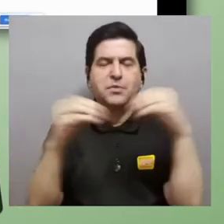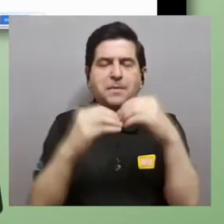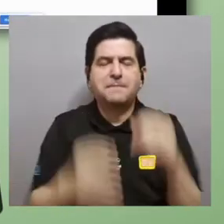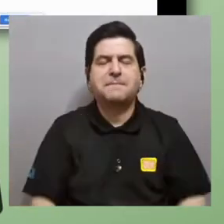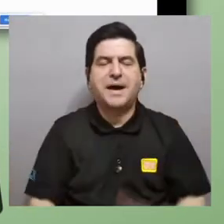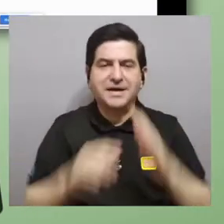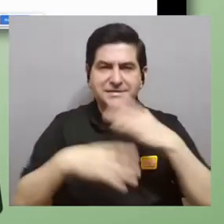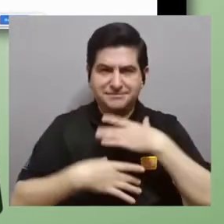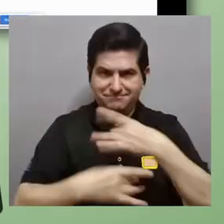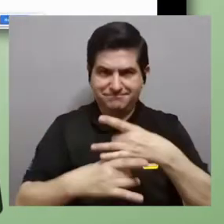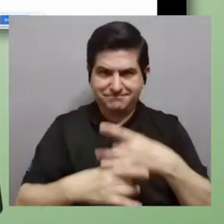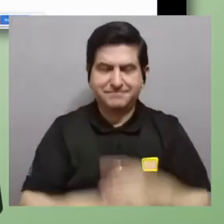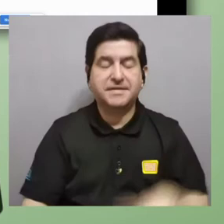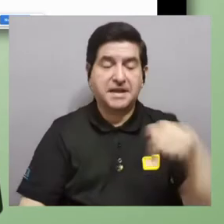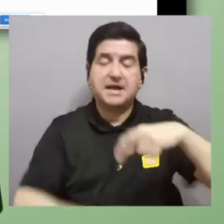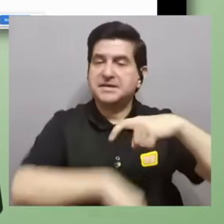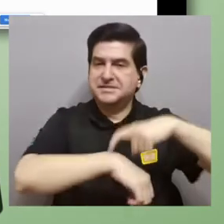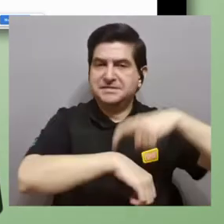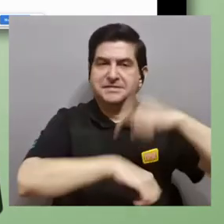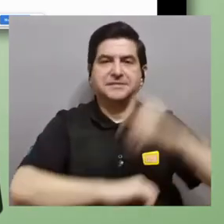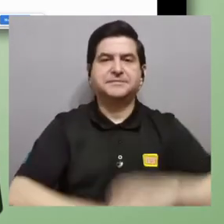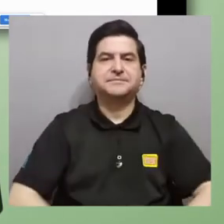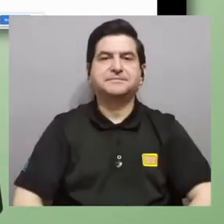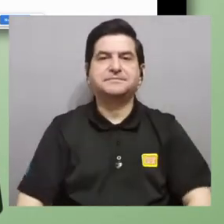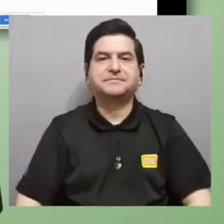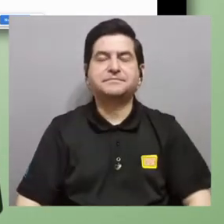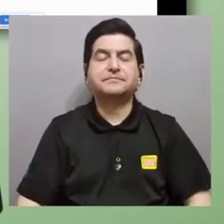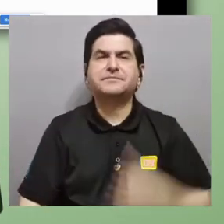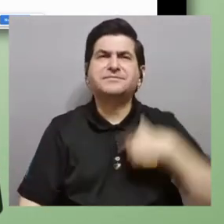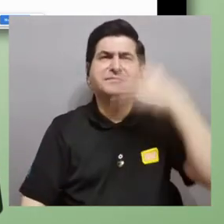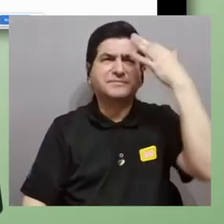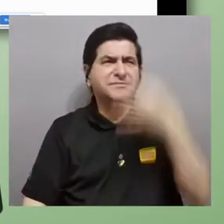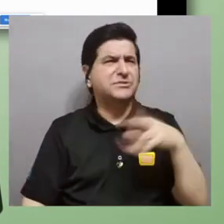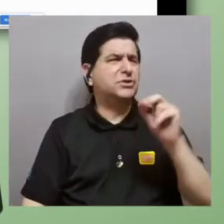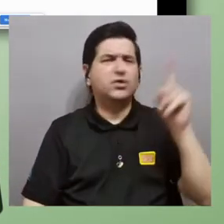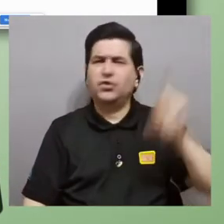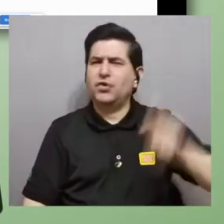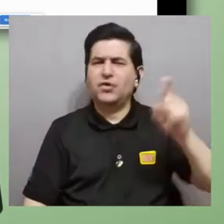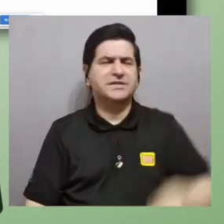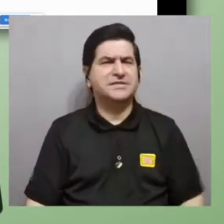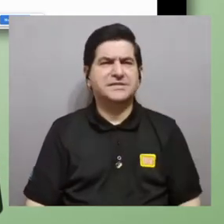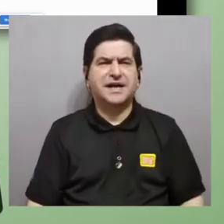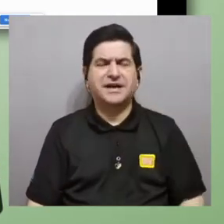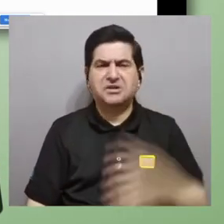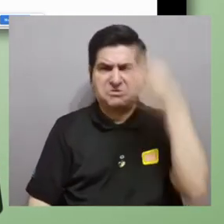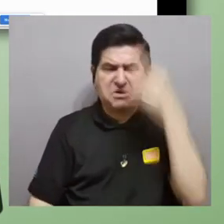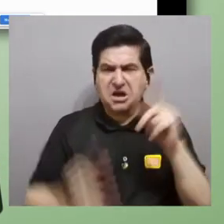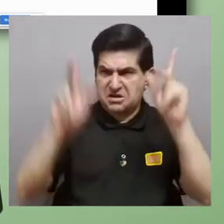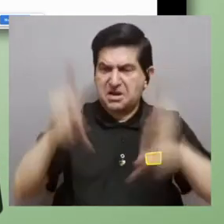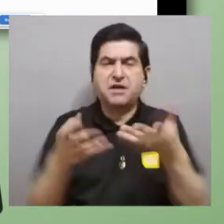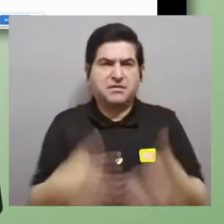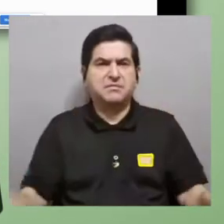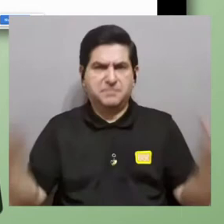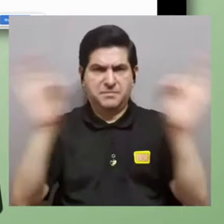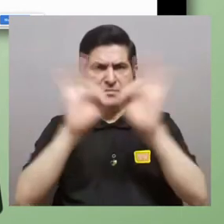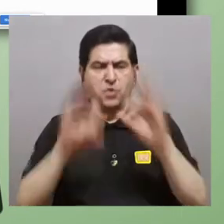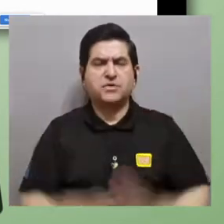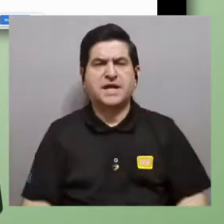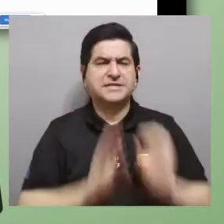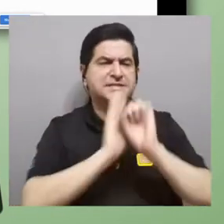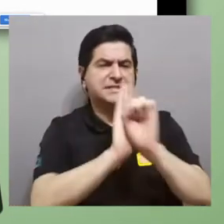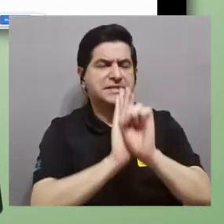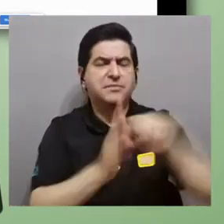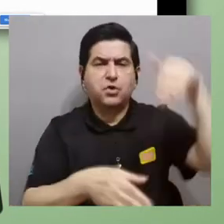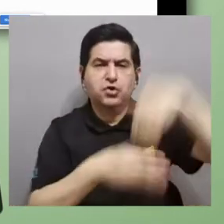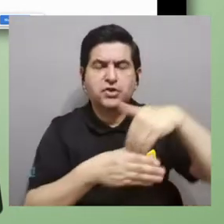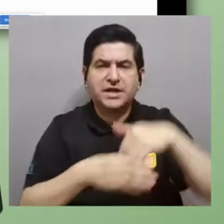durante estos minutos yo creo que no hace falta que tratemos de convencer a nadie de la importancia que tiene